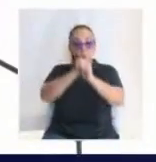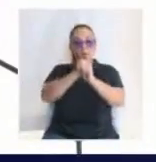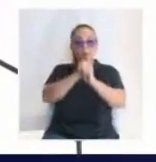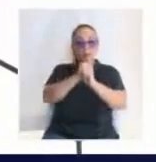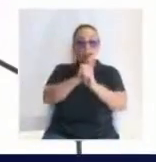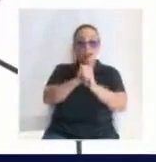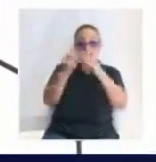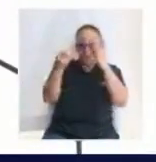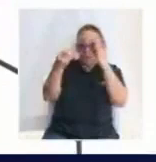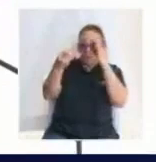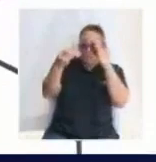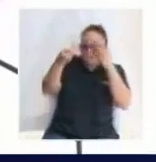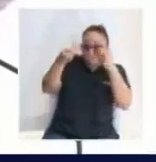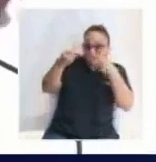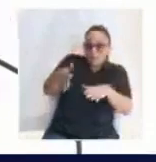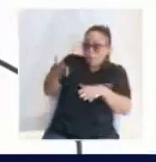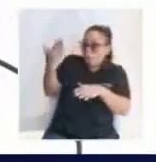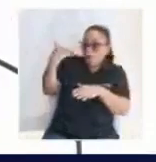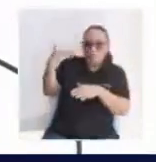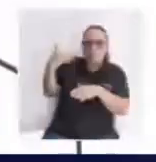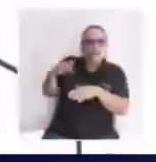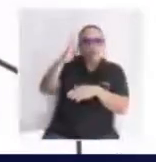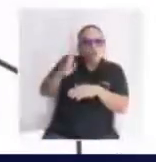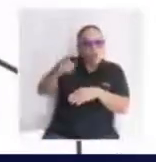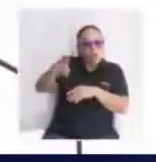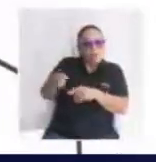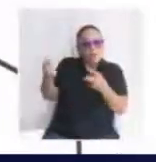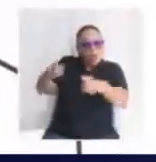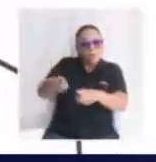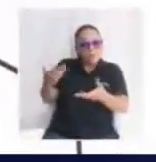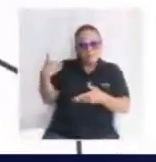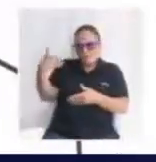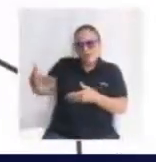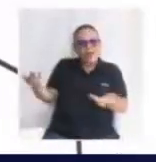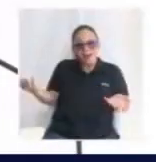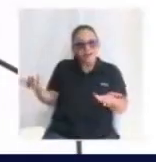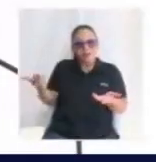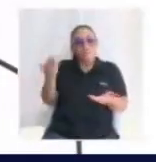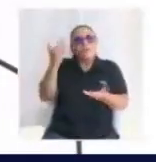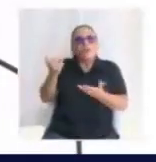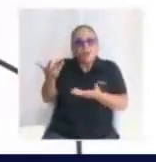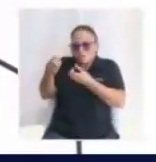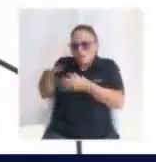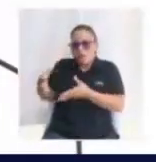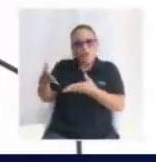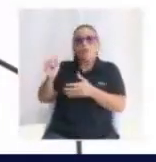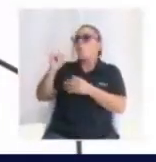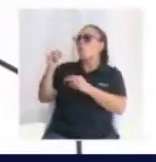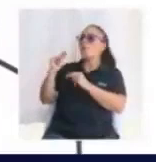sido negociable nunca La negociación se acabó